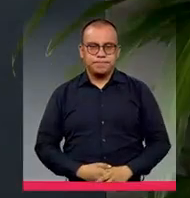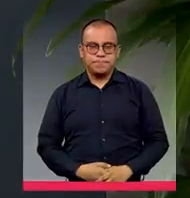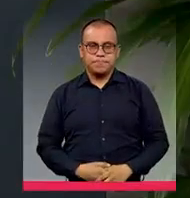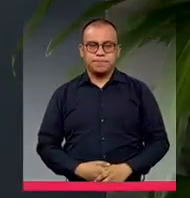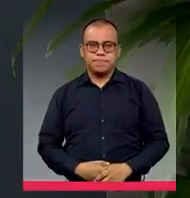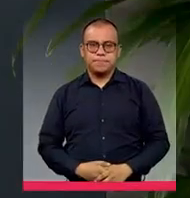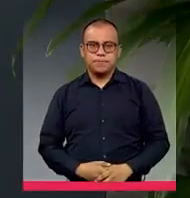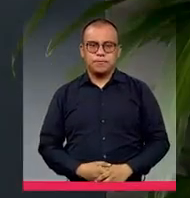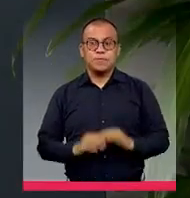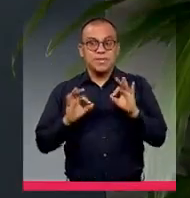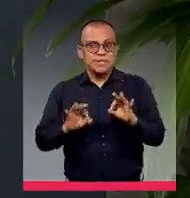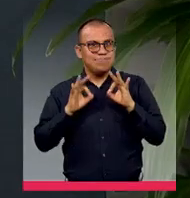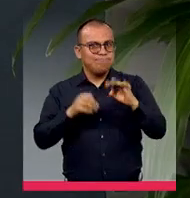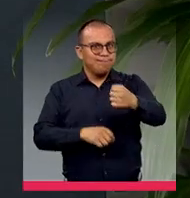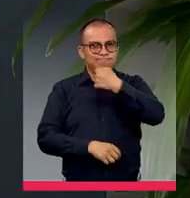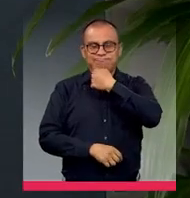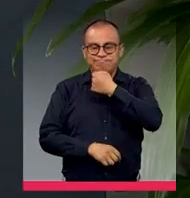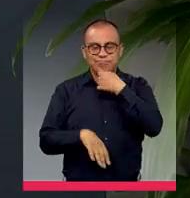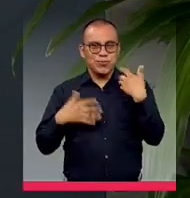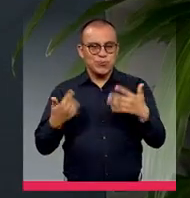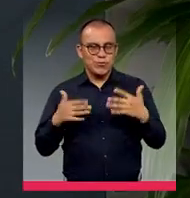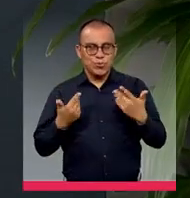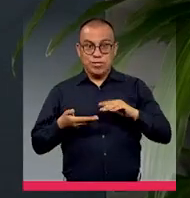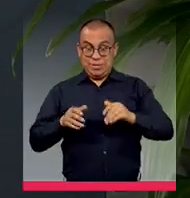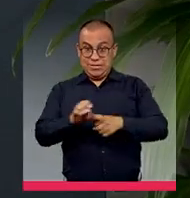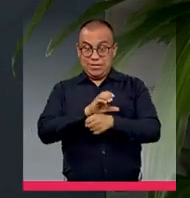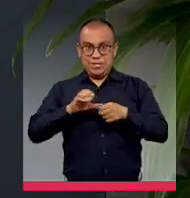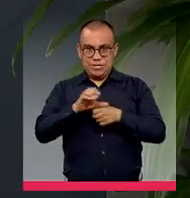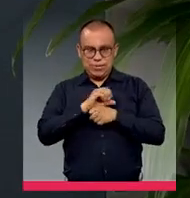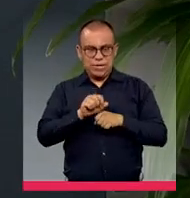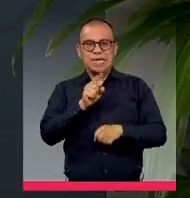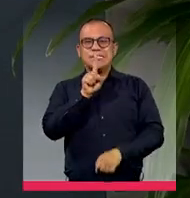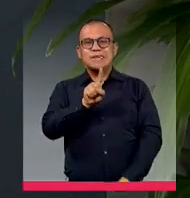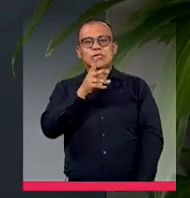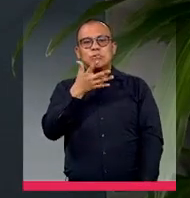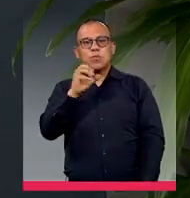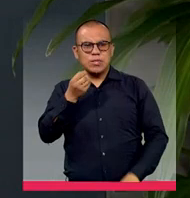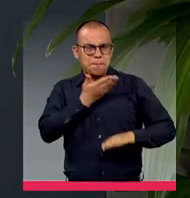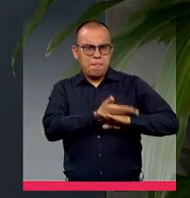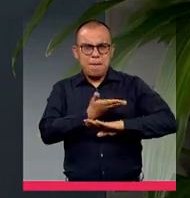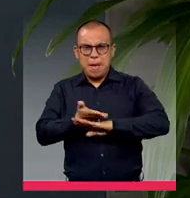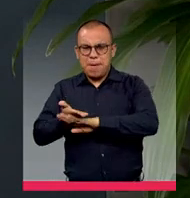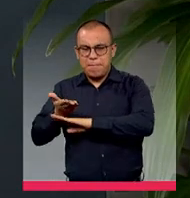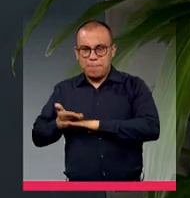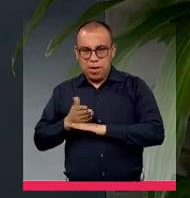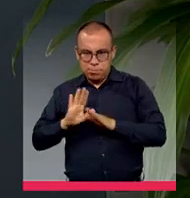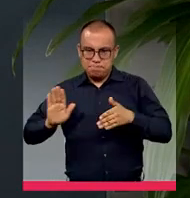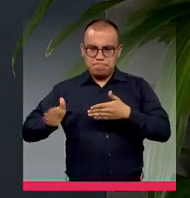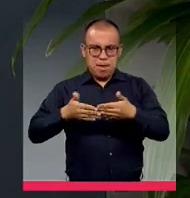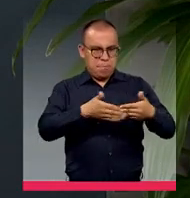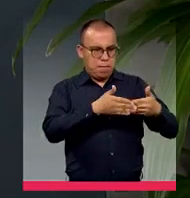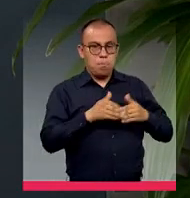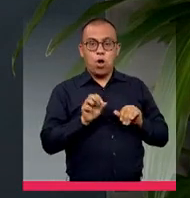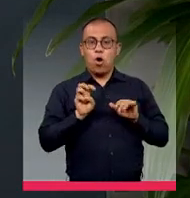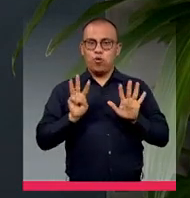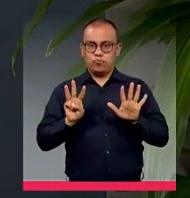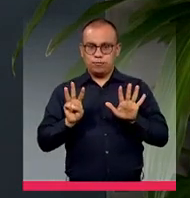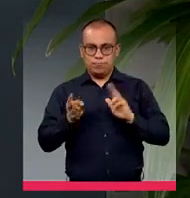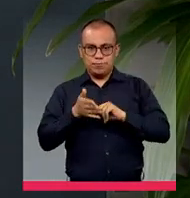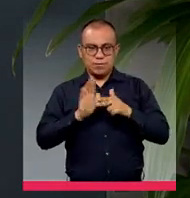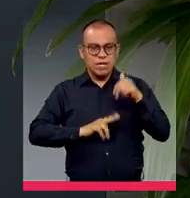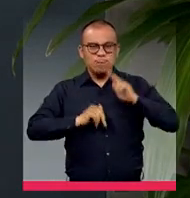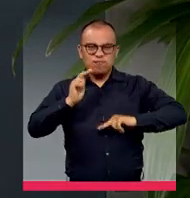Y excelentes noticias para la ciudad, con 170 propuestas, el Instituto de Desarrollo Urbano cerró ocho licitaciones para construir